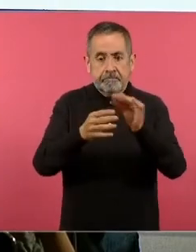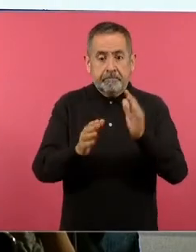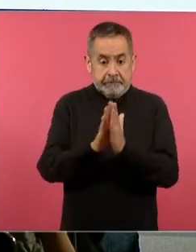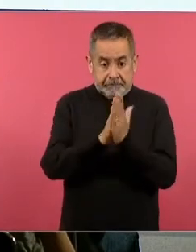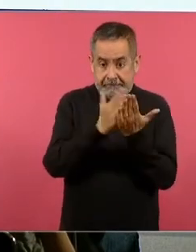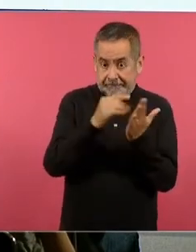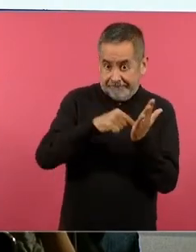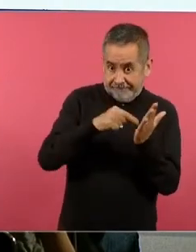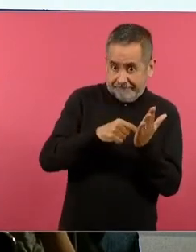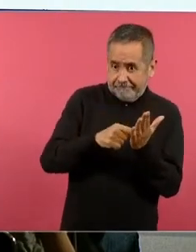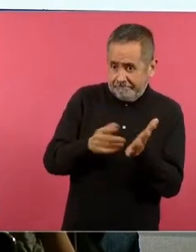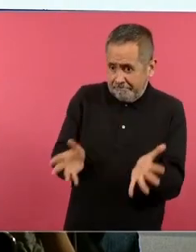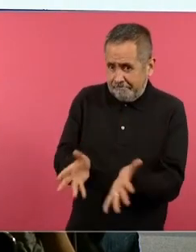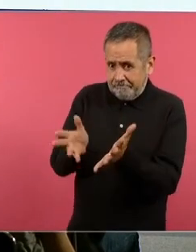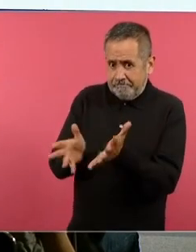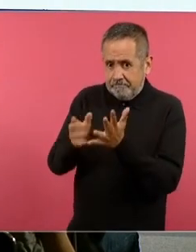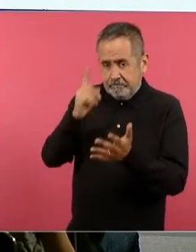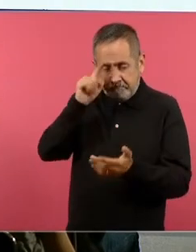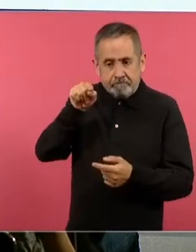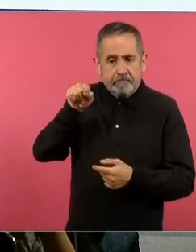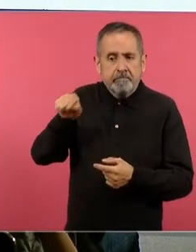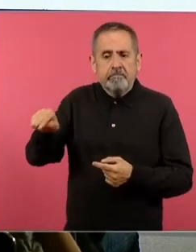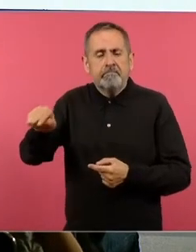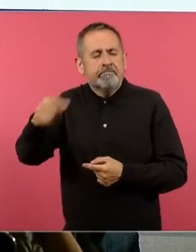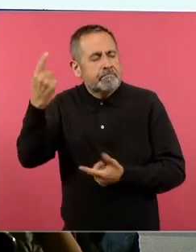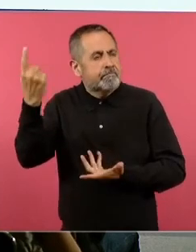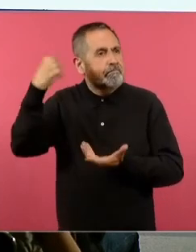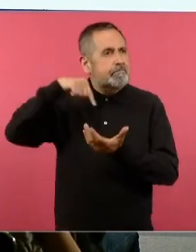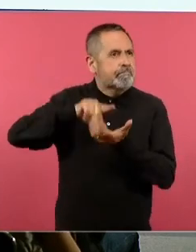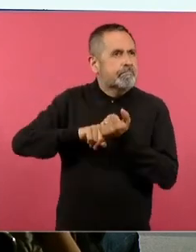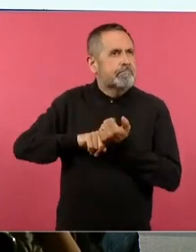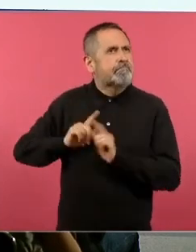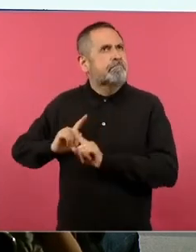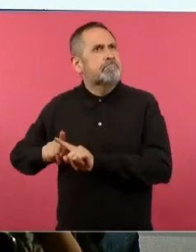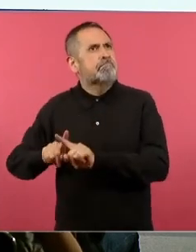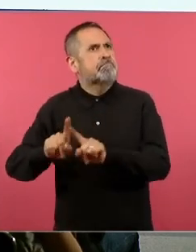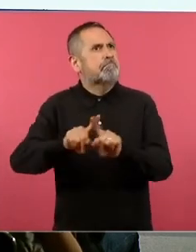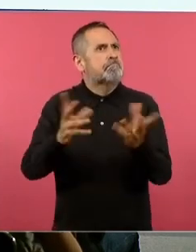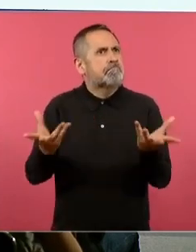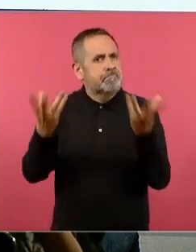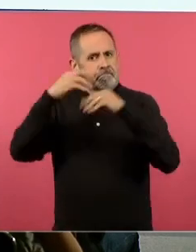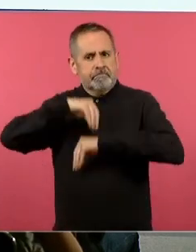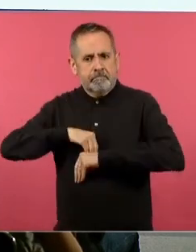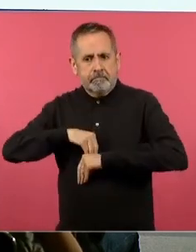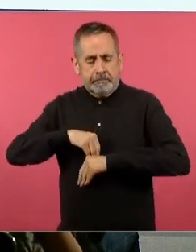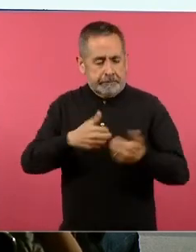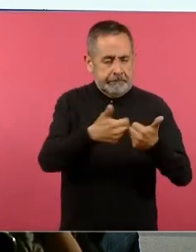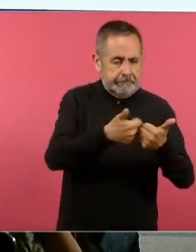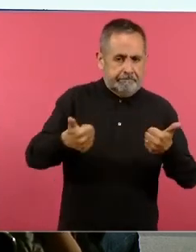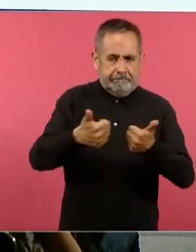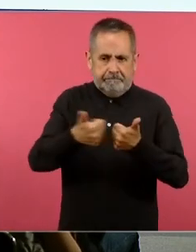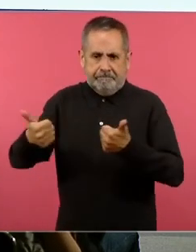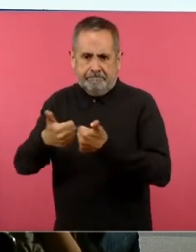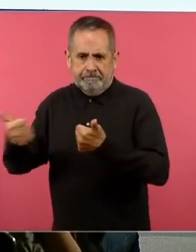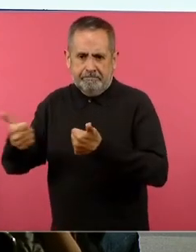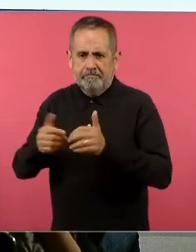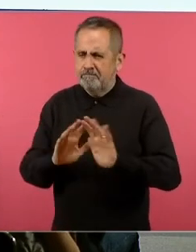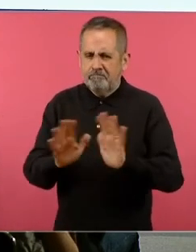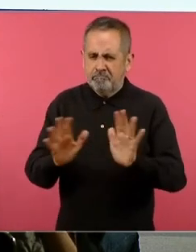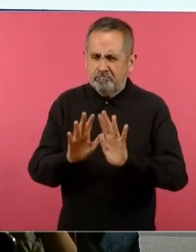promueven el trabajo interdisciplinario. dejamos de ver las asignaturas de manera aislada para